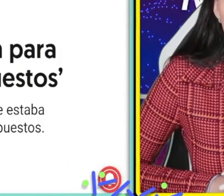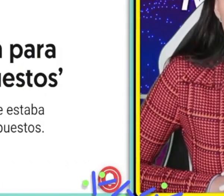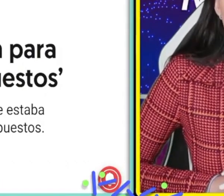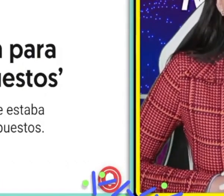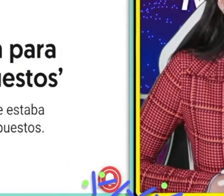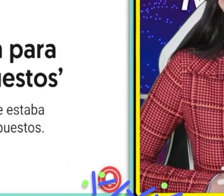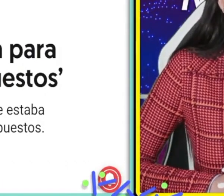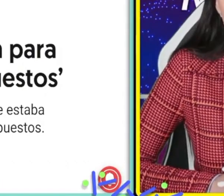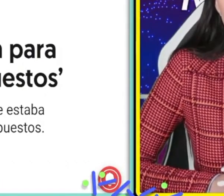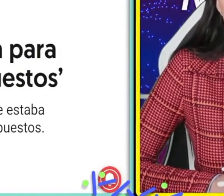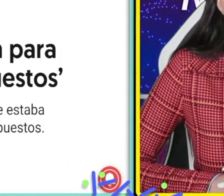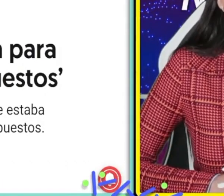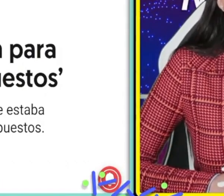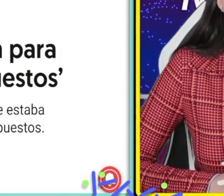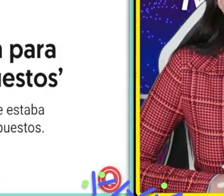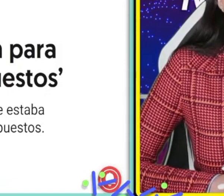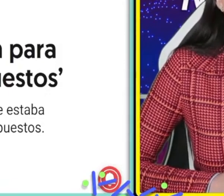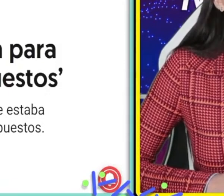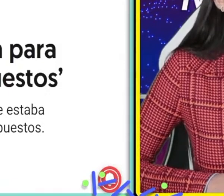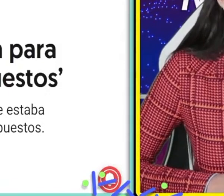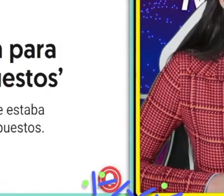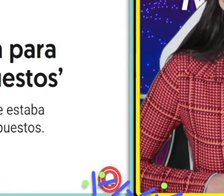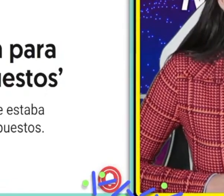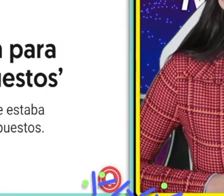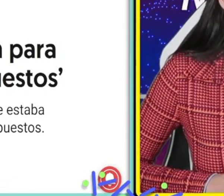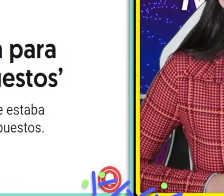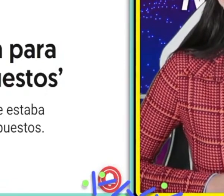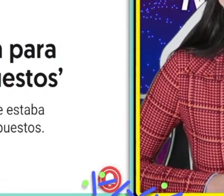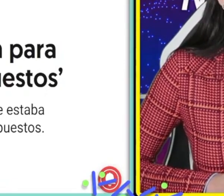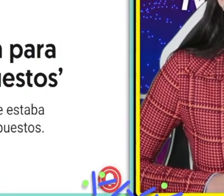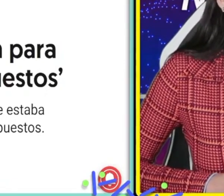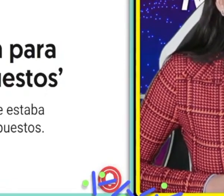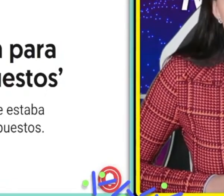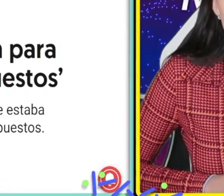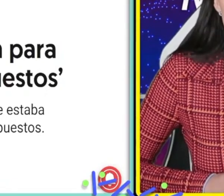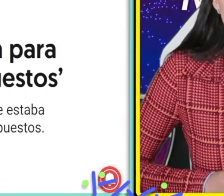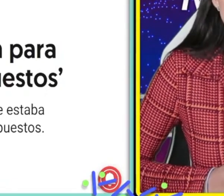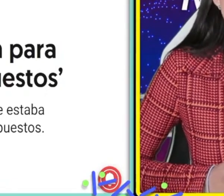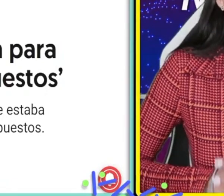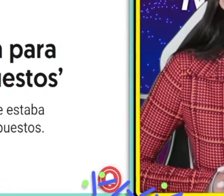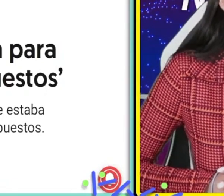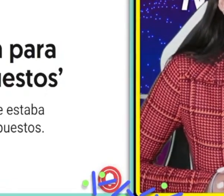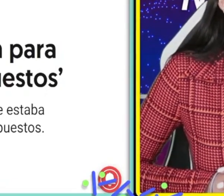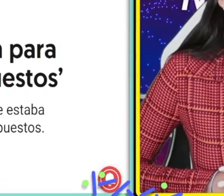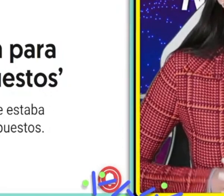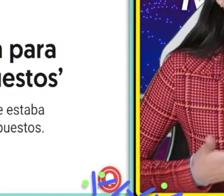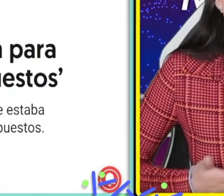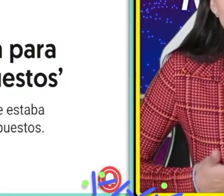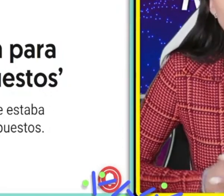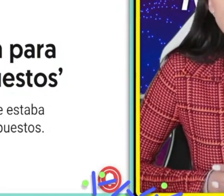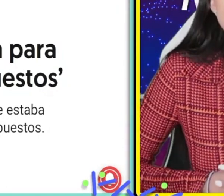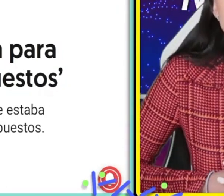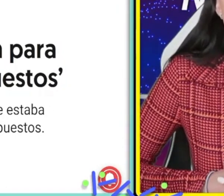frontera por dar un ejemplo, o da, por ejemplo, el tema de Texas, cómo en su momento se